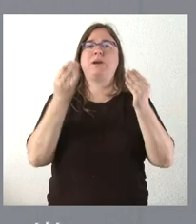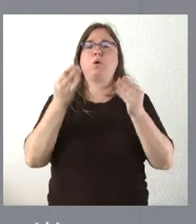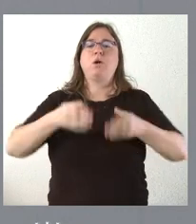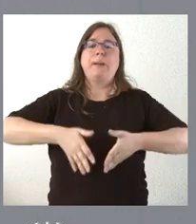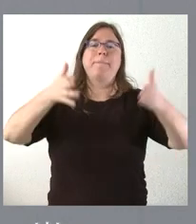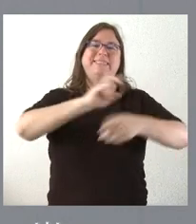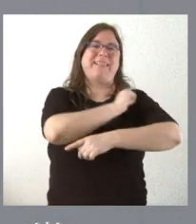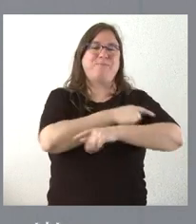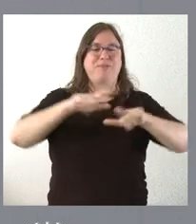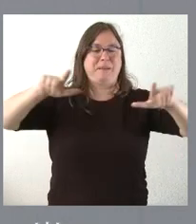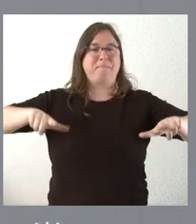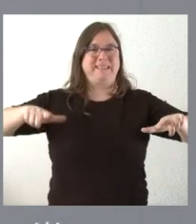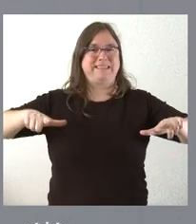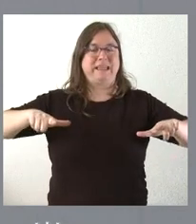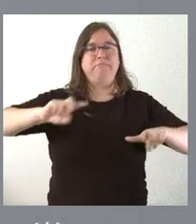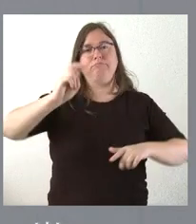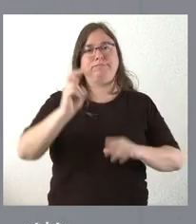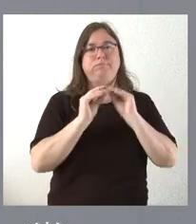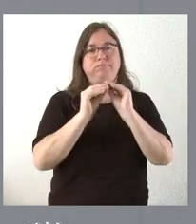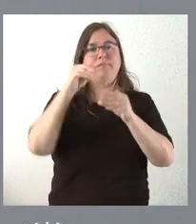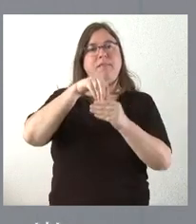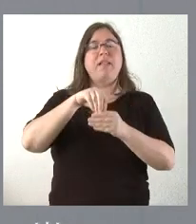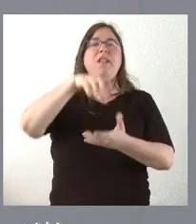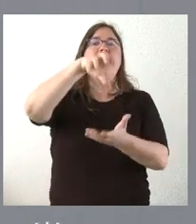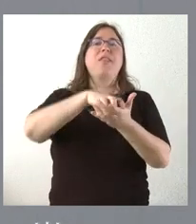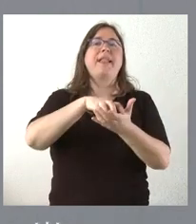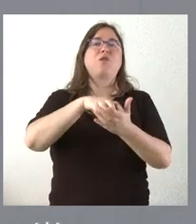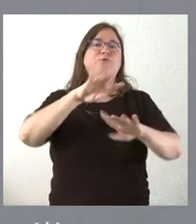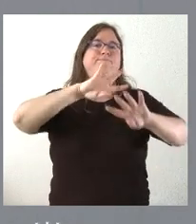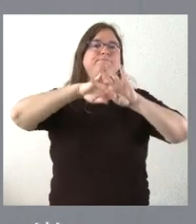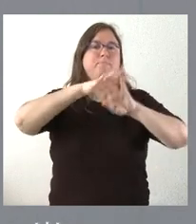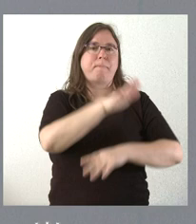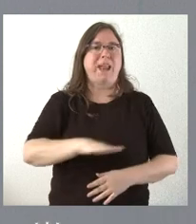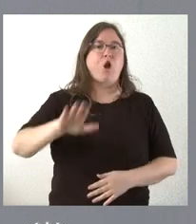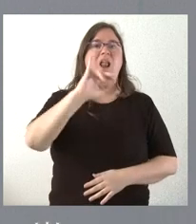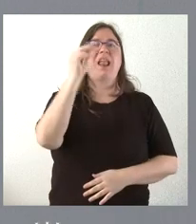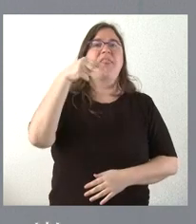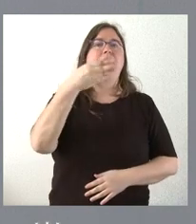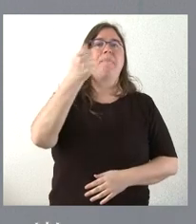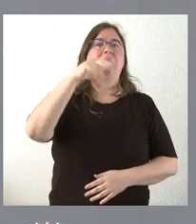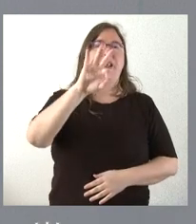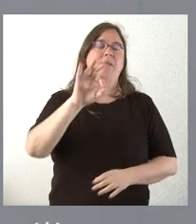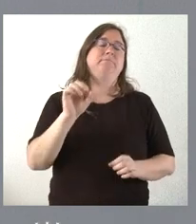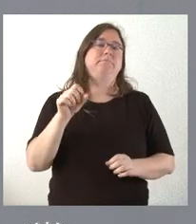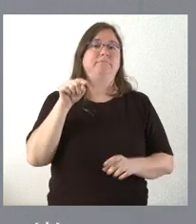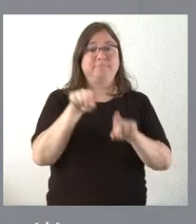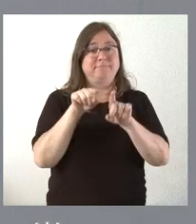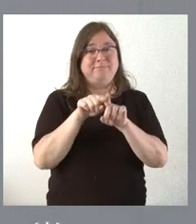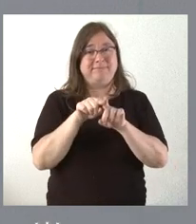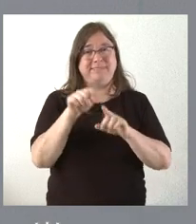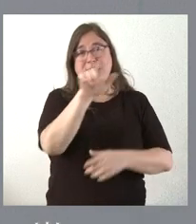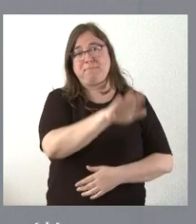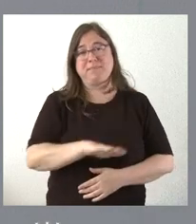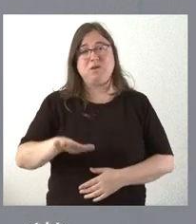polideportiva. Por tanto, diversas actuaciones en este centro, en donde saben ustedes que se presta atención a personas